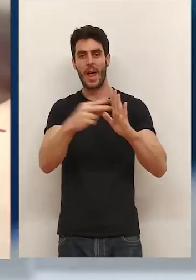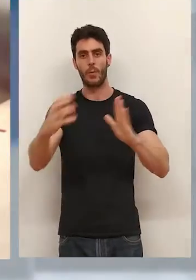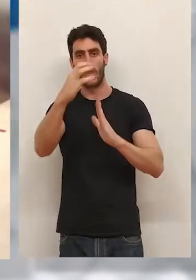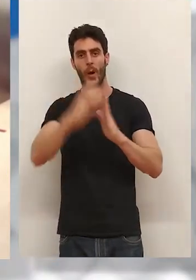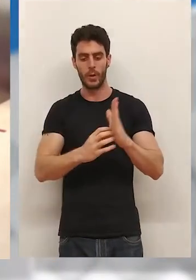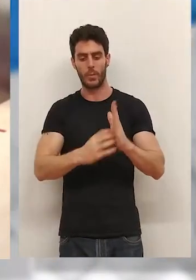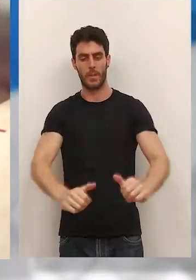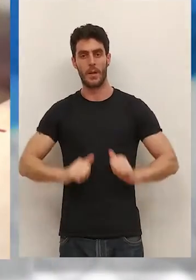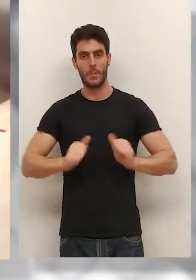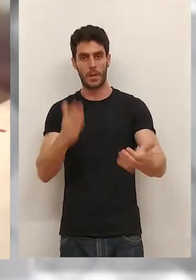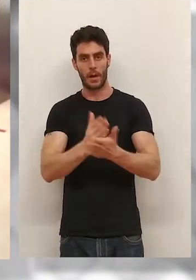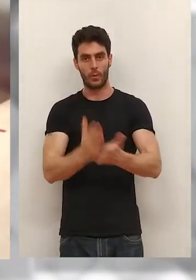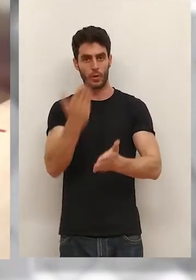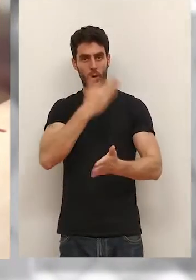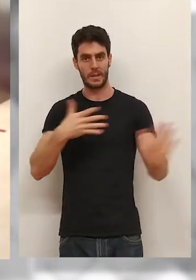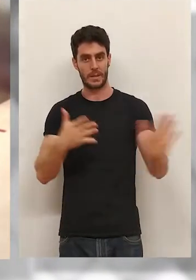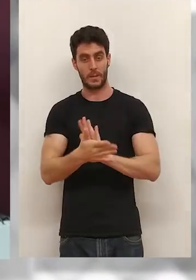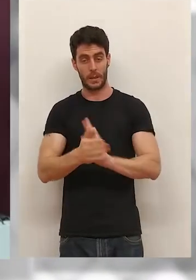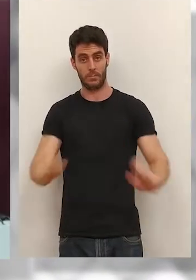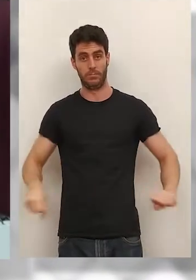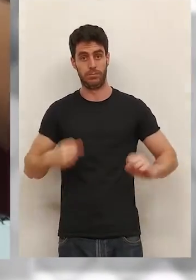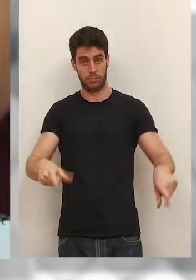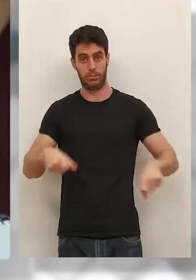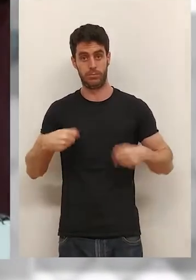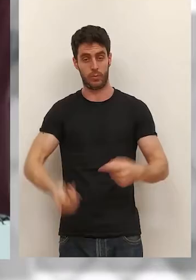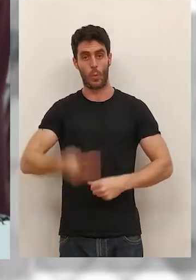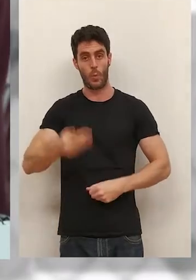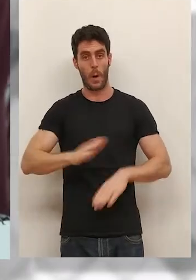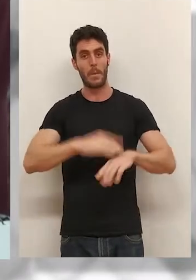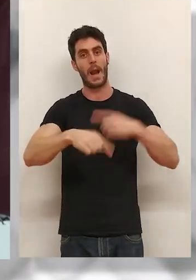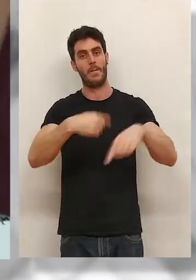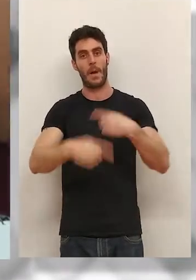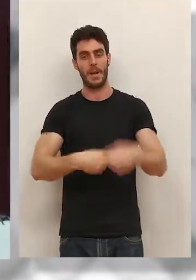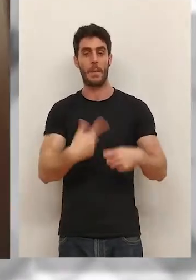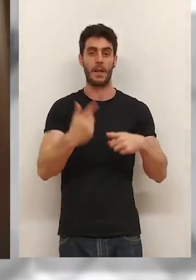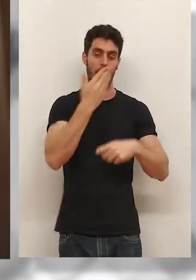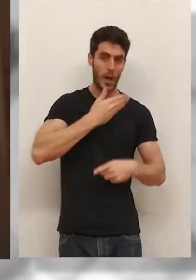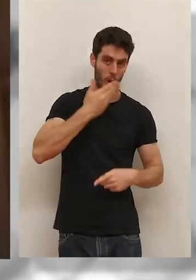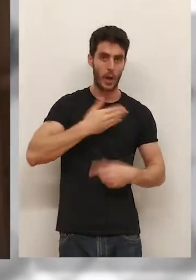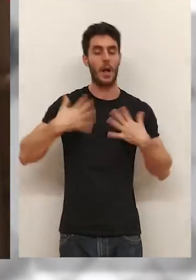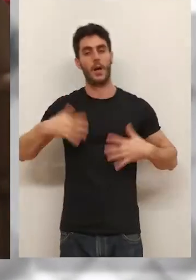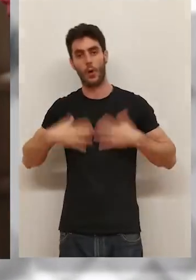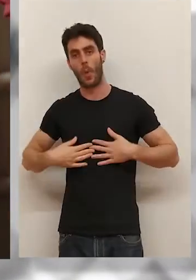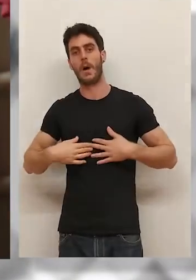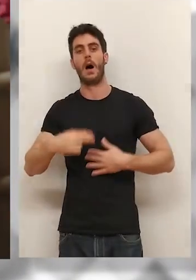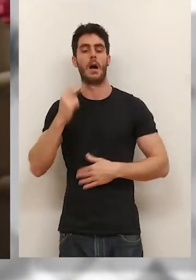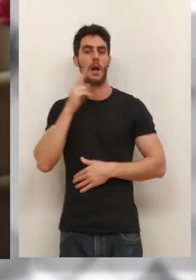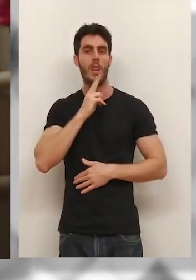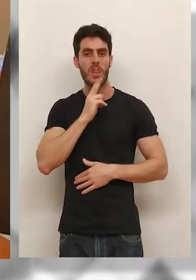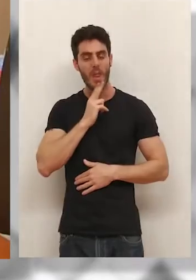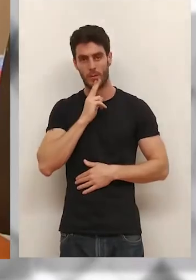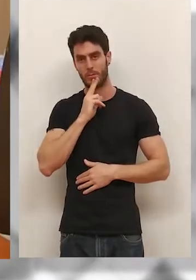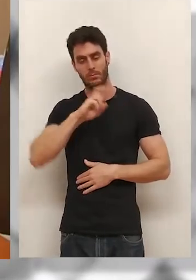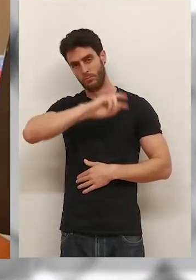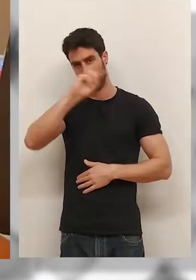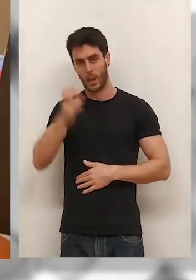El inicio del curso escolar supone un importante desembolso para las familias. Material escolar, ropa, calzado... Así que